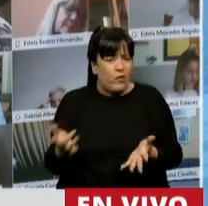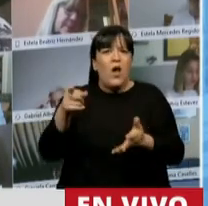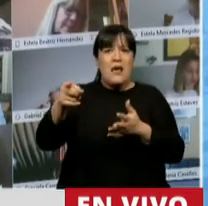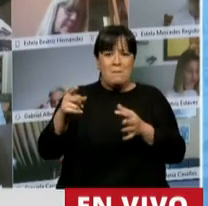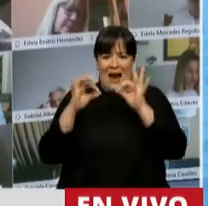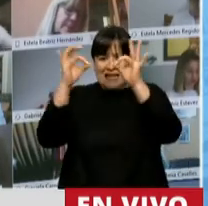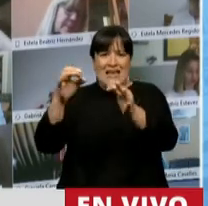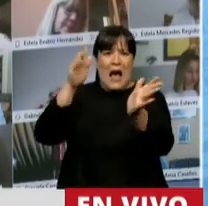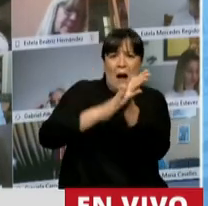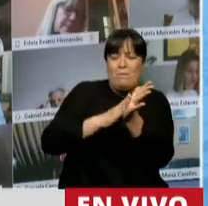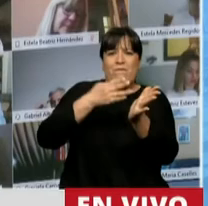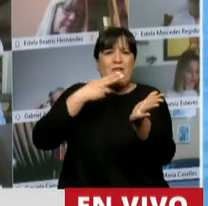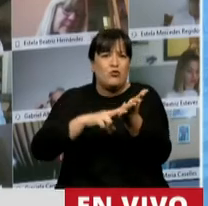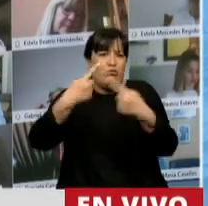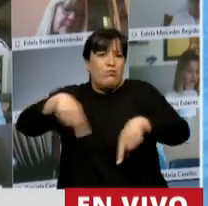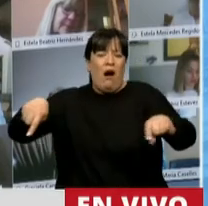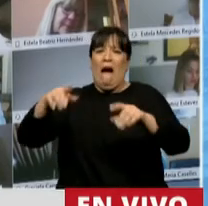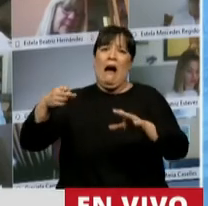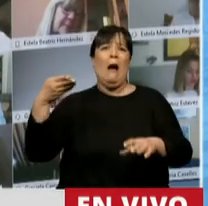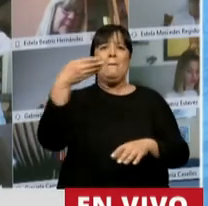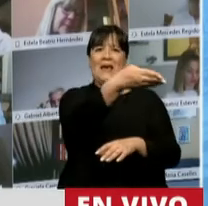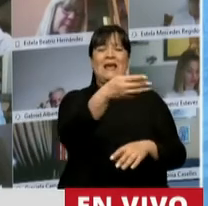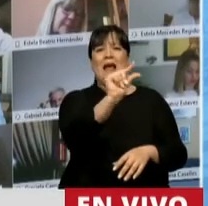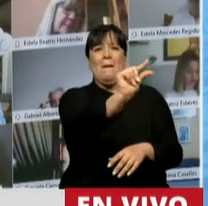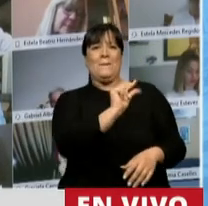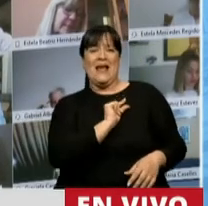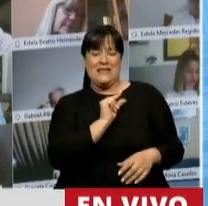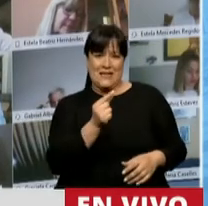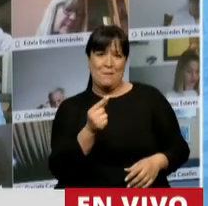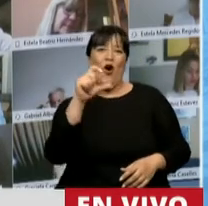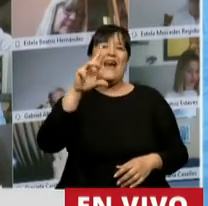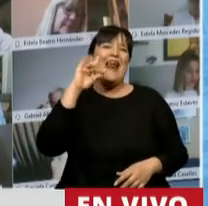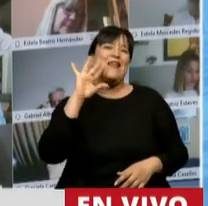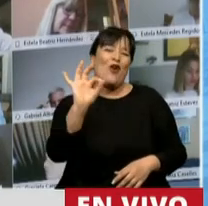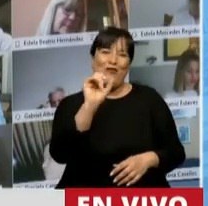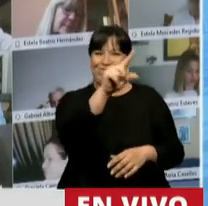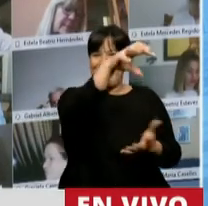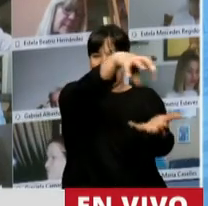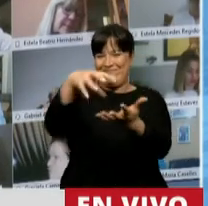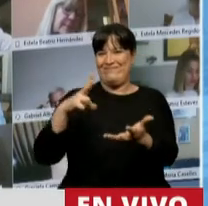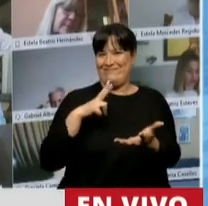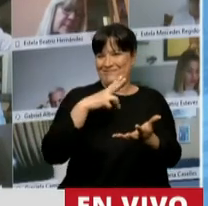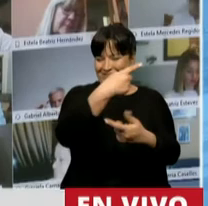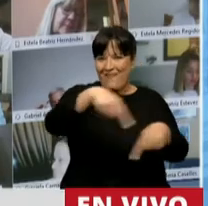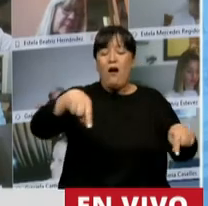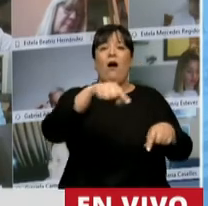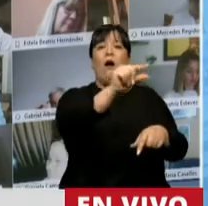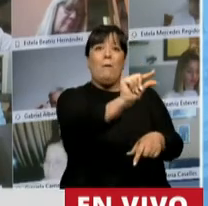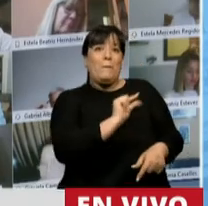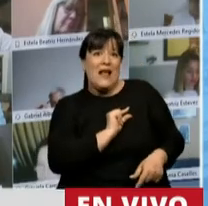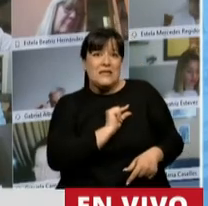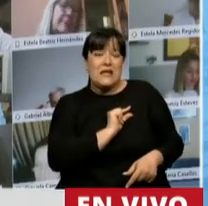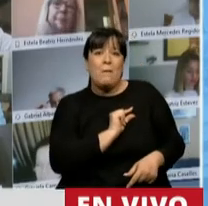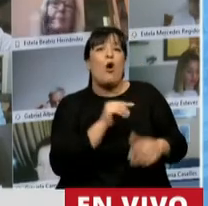con sus cuentas a fin de mes, terminan pidiéndole un préstamo, un crédito para las entidades financieras, formales, informales,